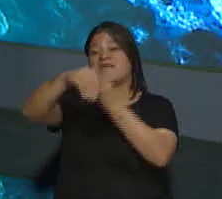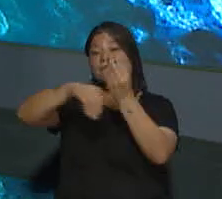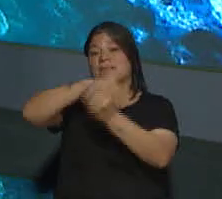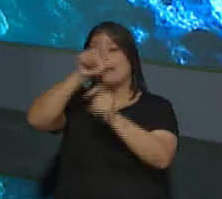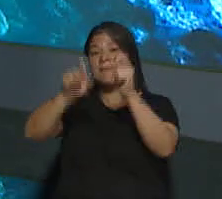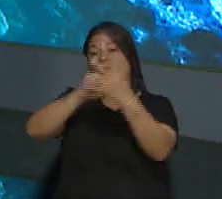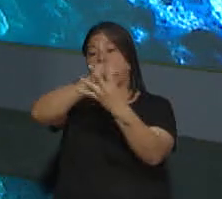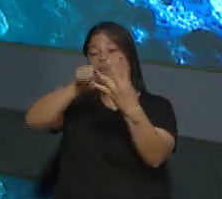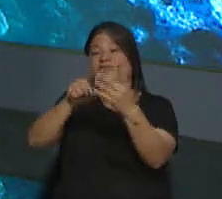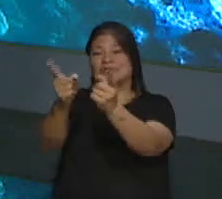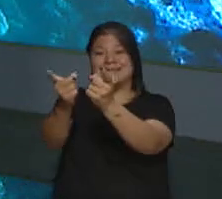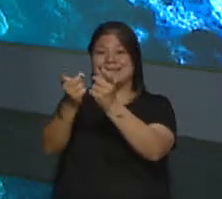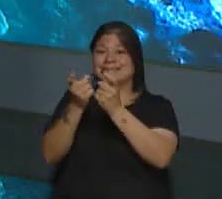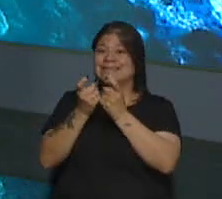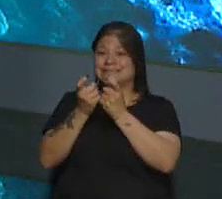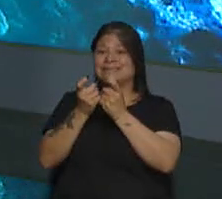Tiene que pensar una familia.